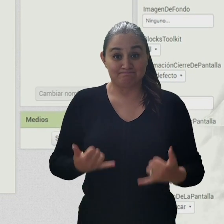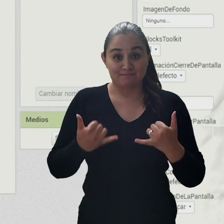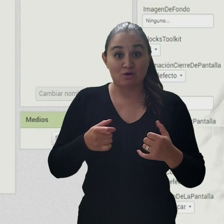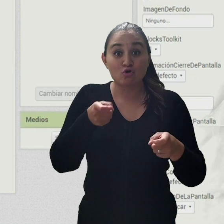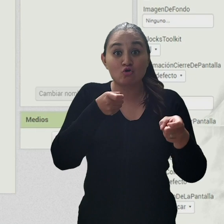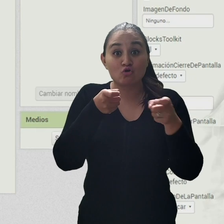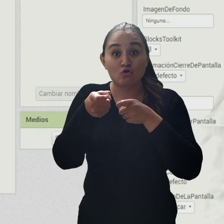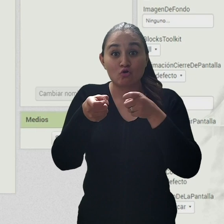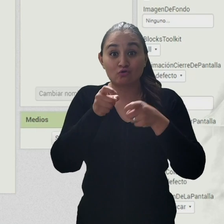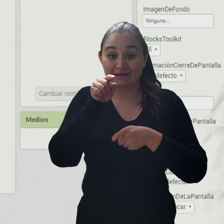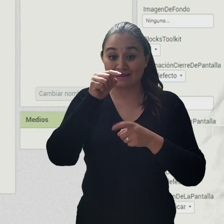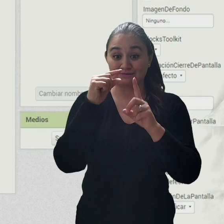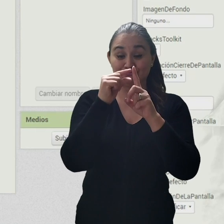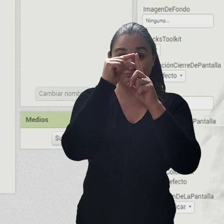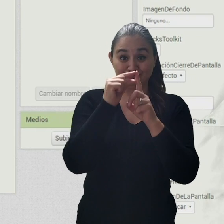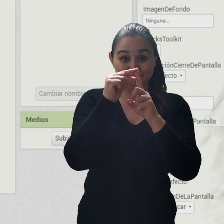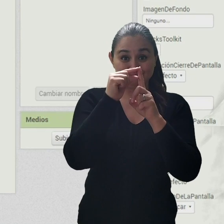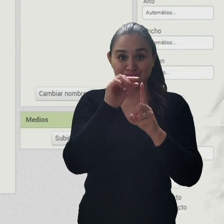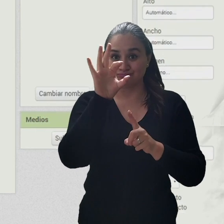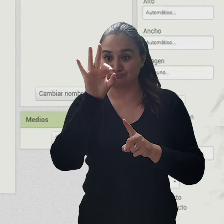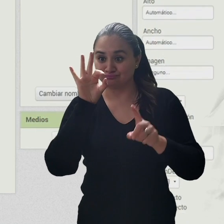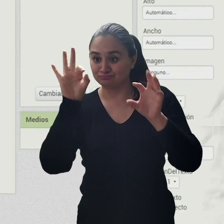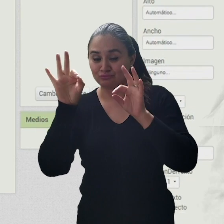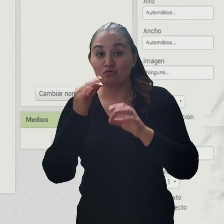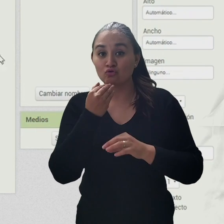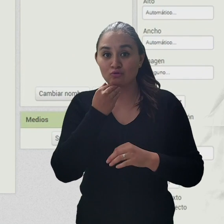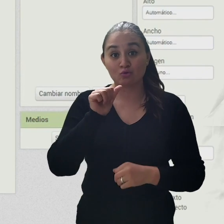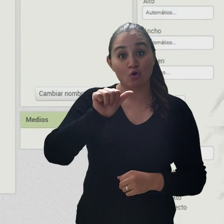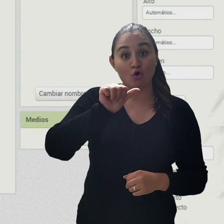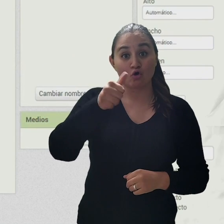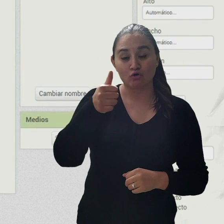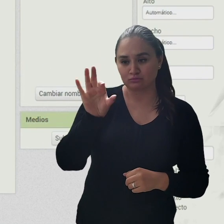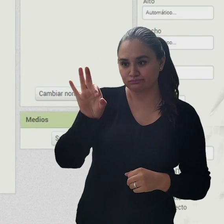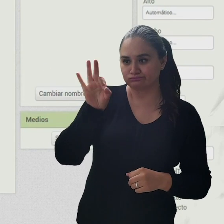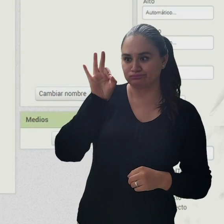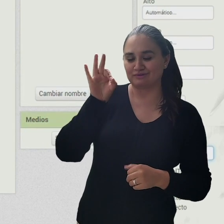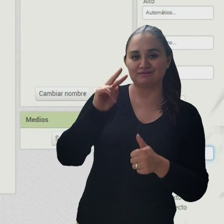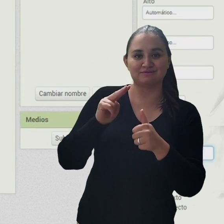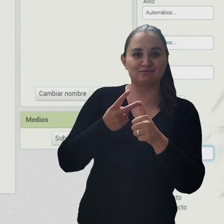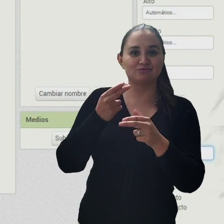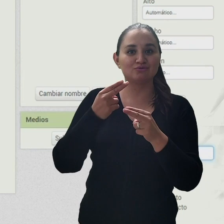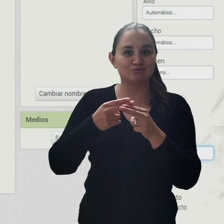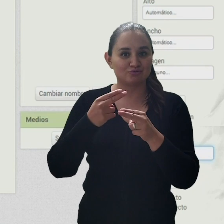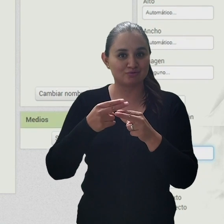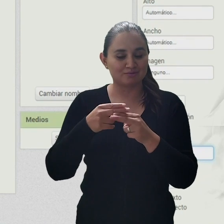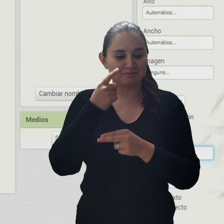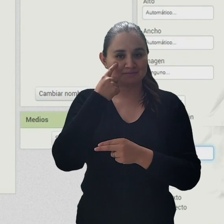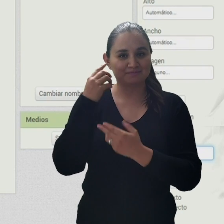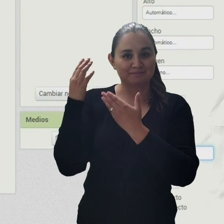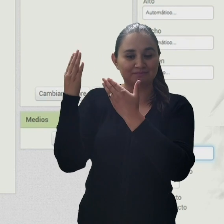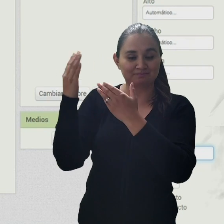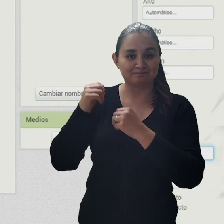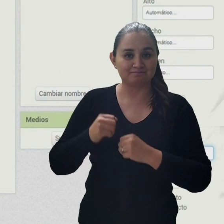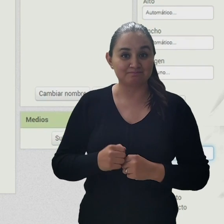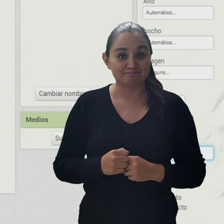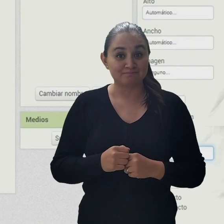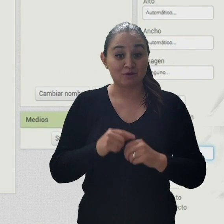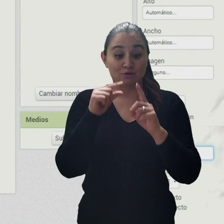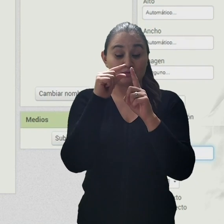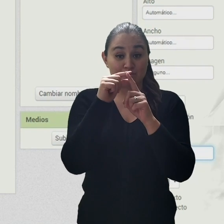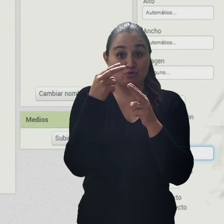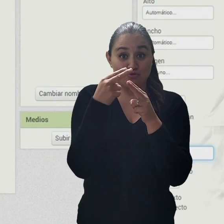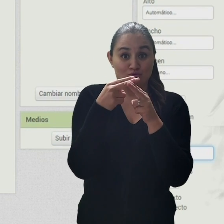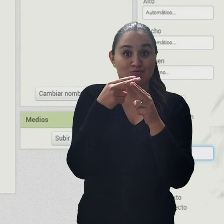voy a utilizar un segundo componente llamado botón. Voy a cambiar el nombre que aparece en el botón actualmente.